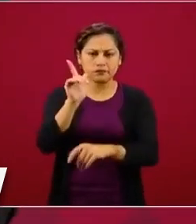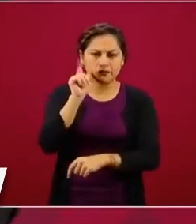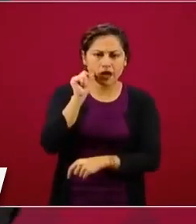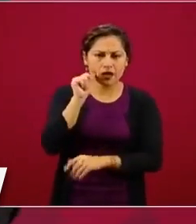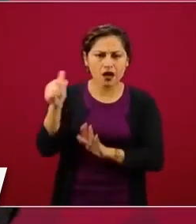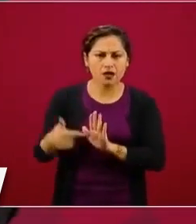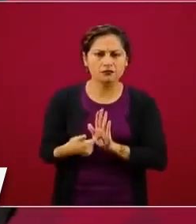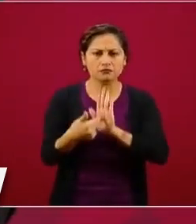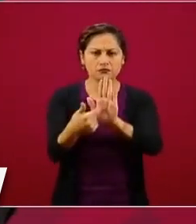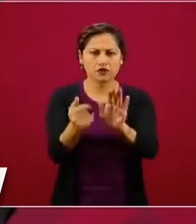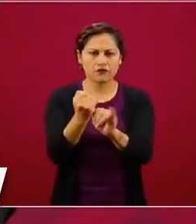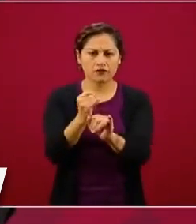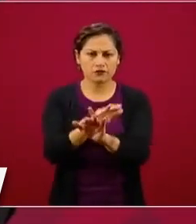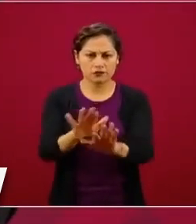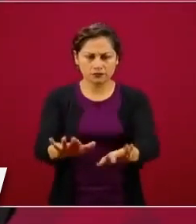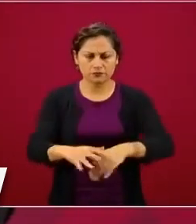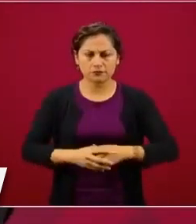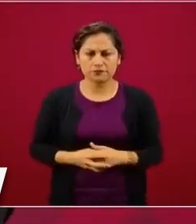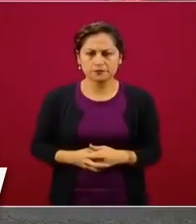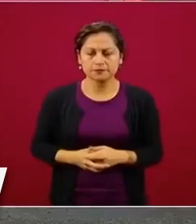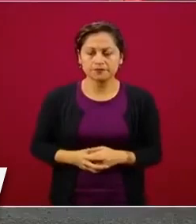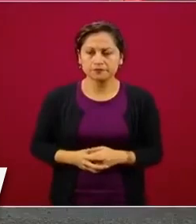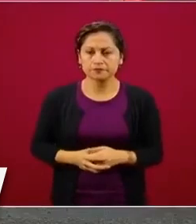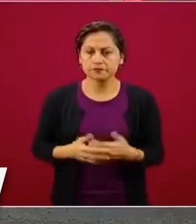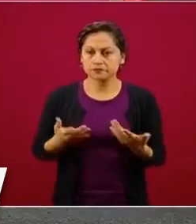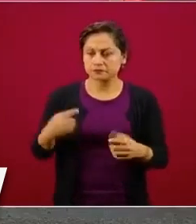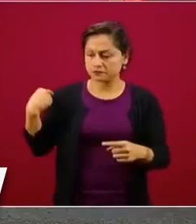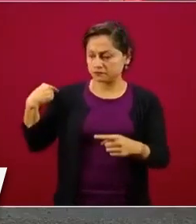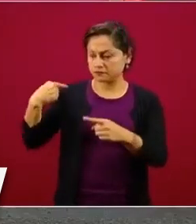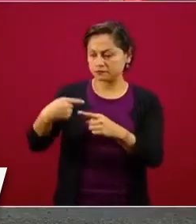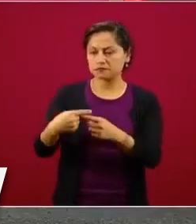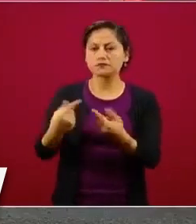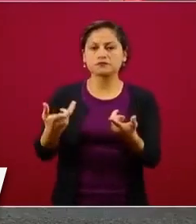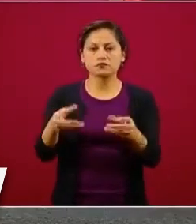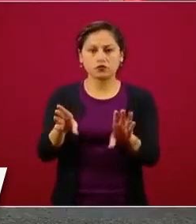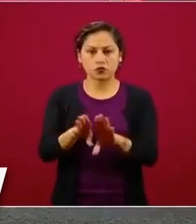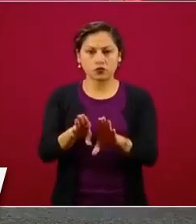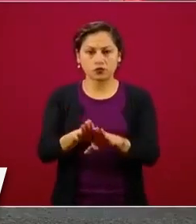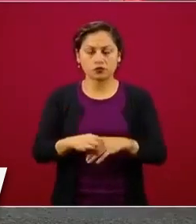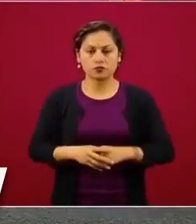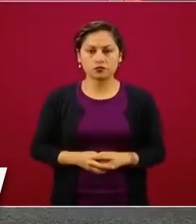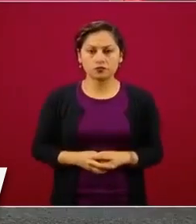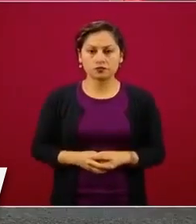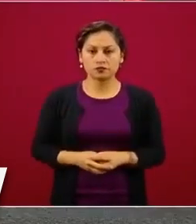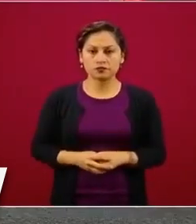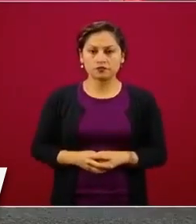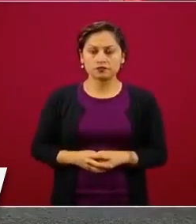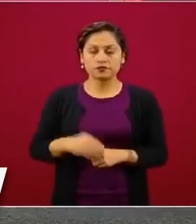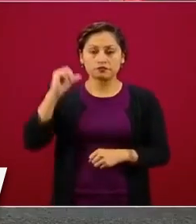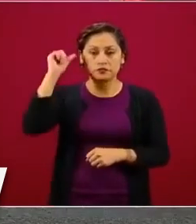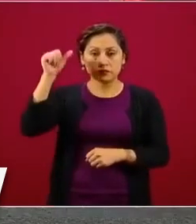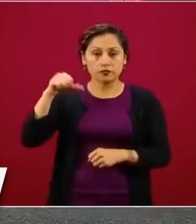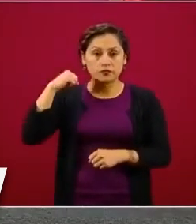de lo que se ha hecho de abril